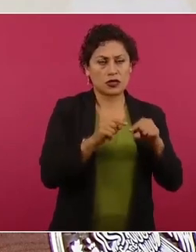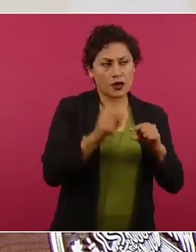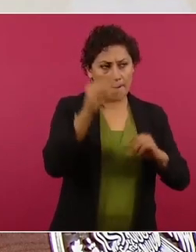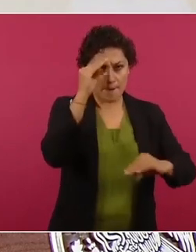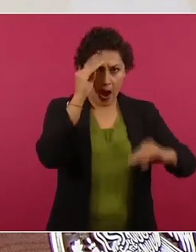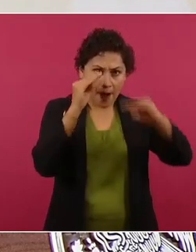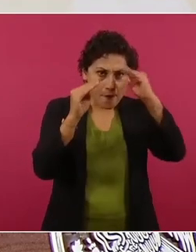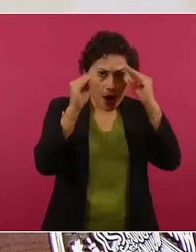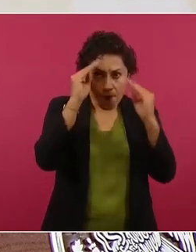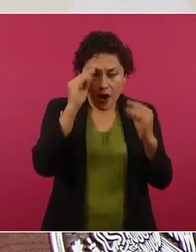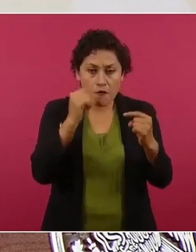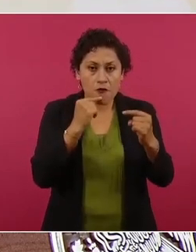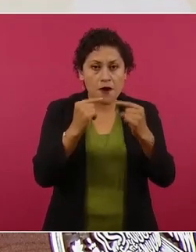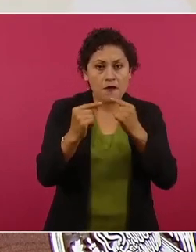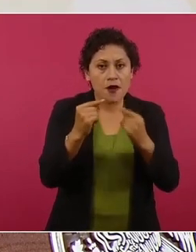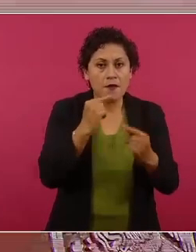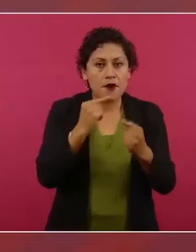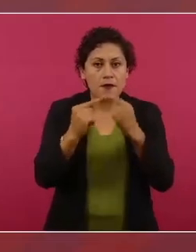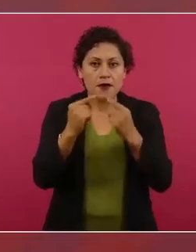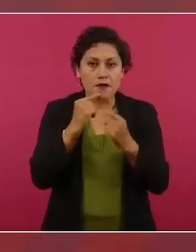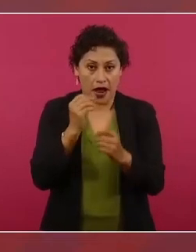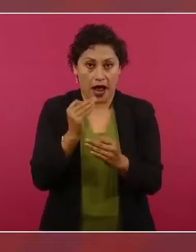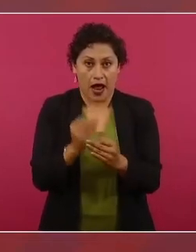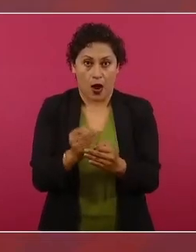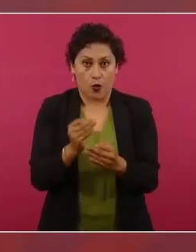que ya se están dando estos resultados,